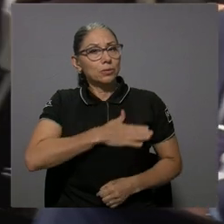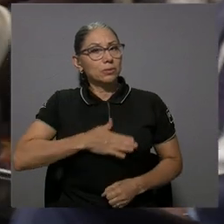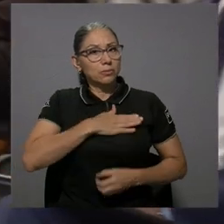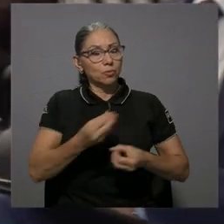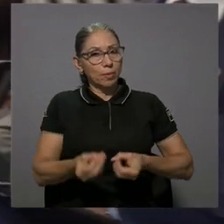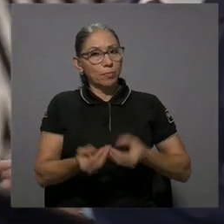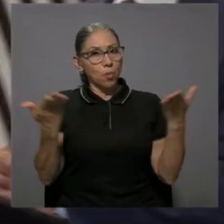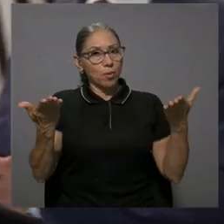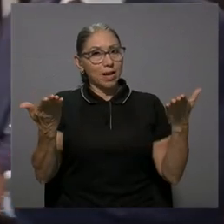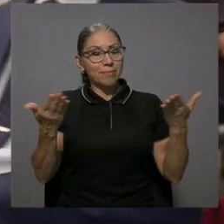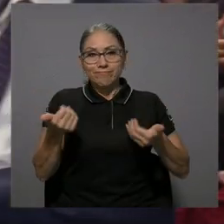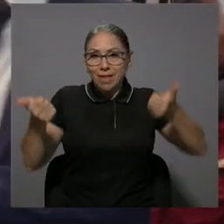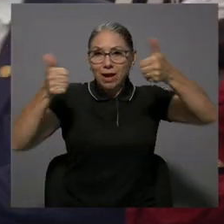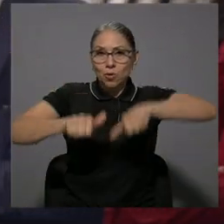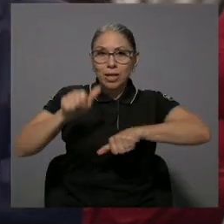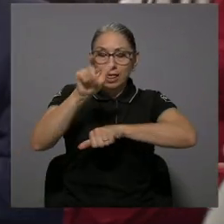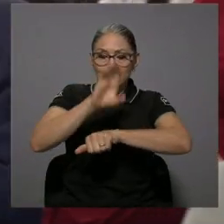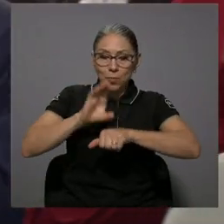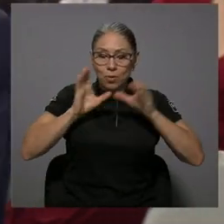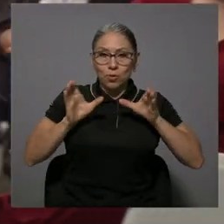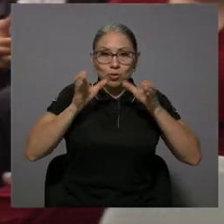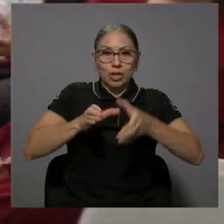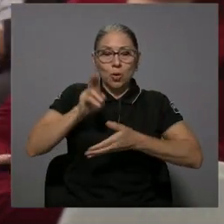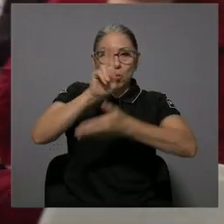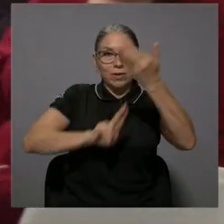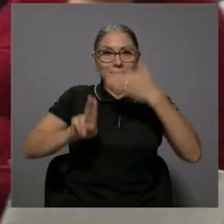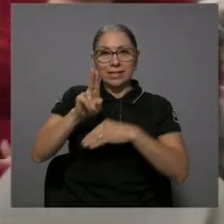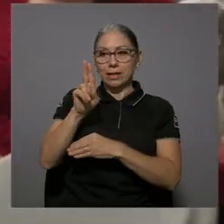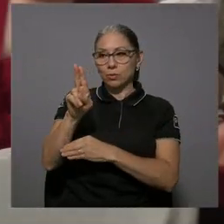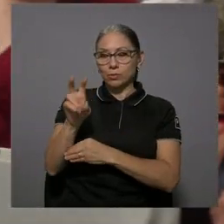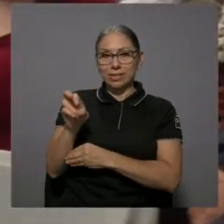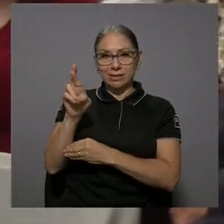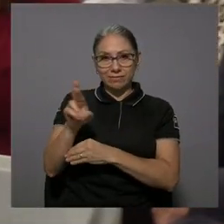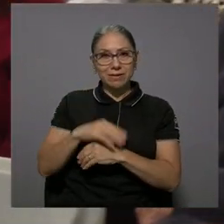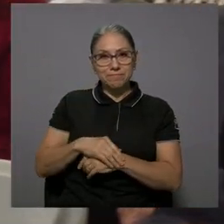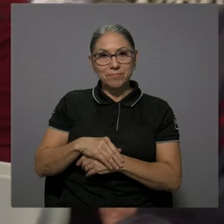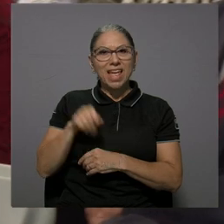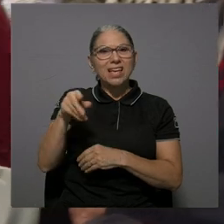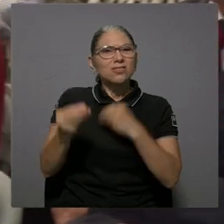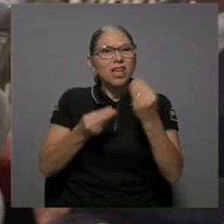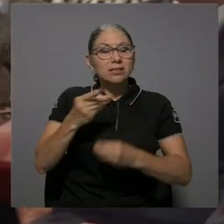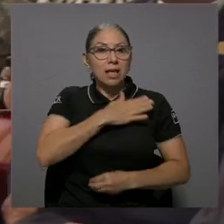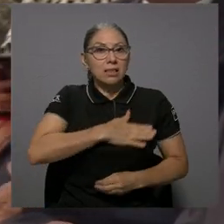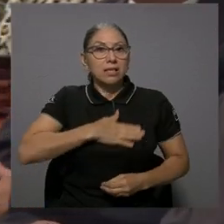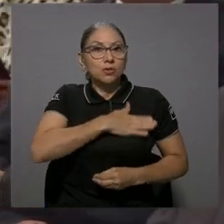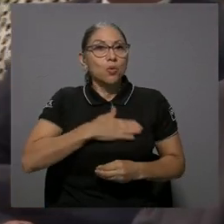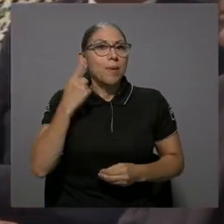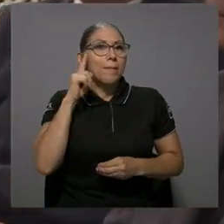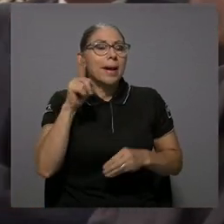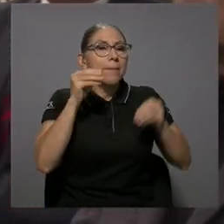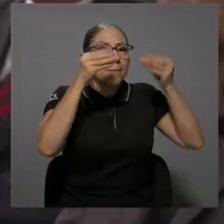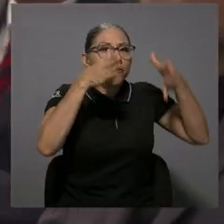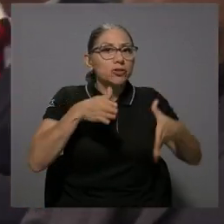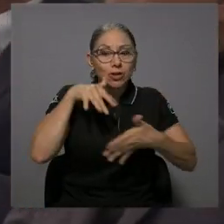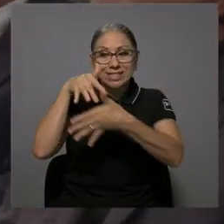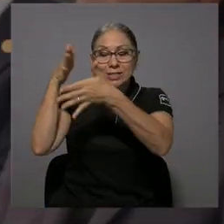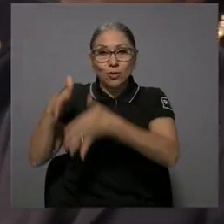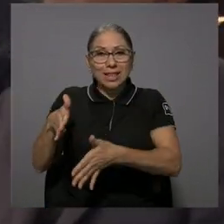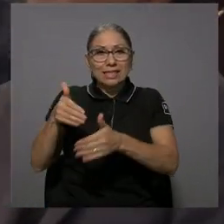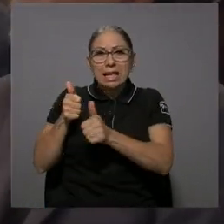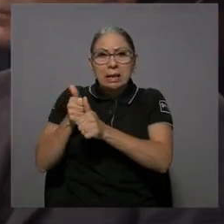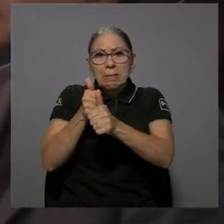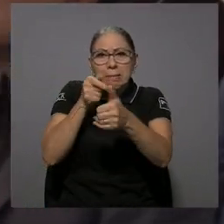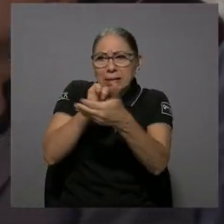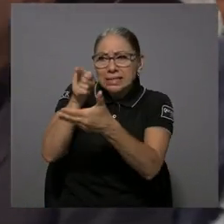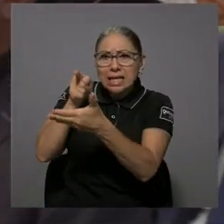disculpa pública acordada por el Consejo Universitario de la Universidad de Costa Rica. Se trata de una disculpa a profesores y estudiantes perseguidos